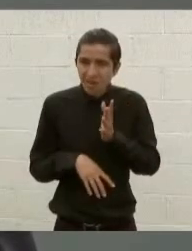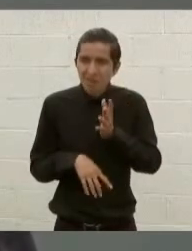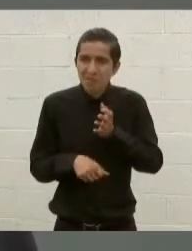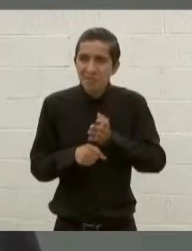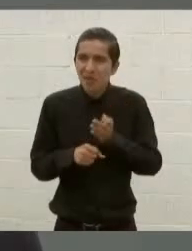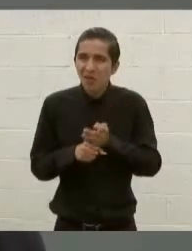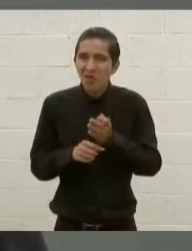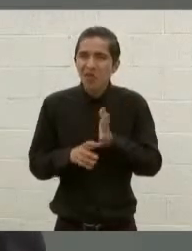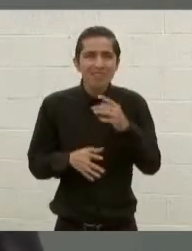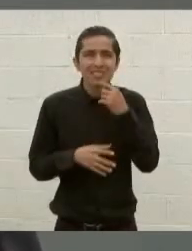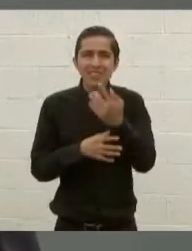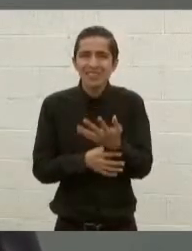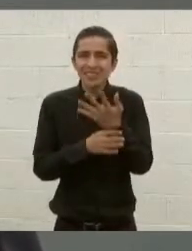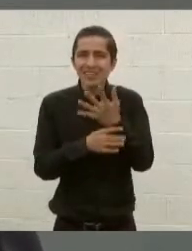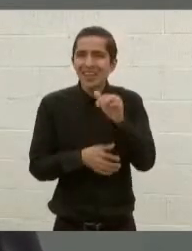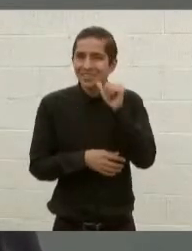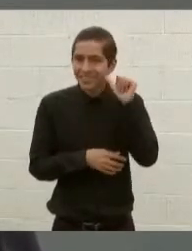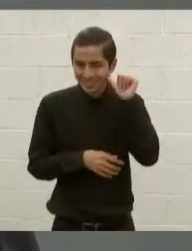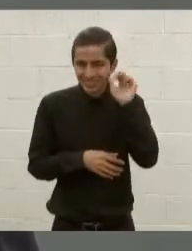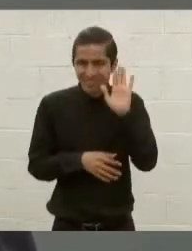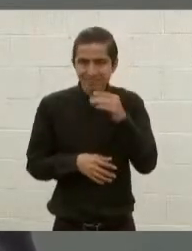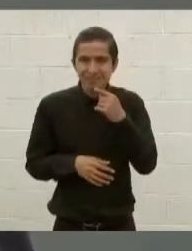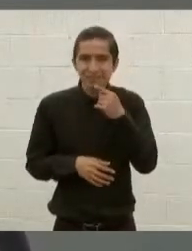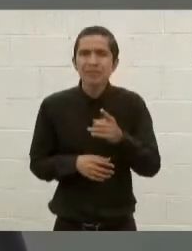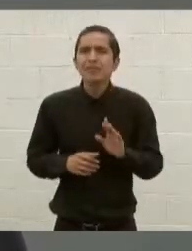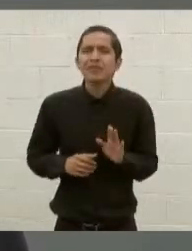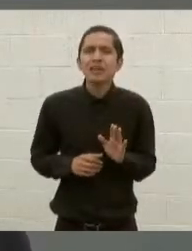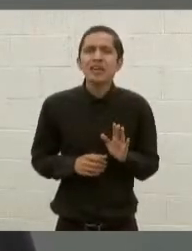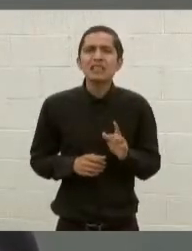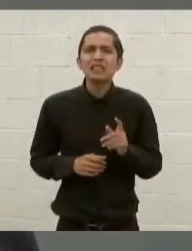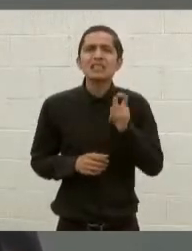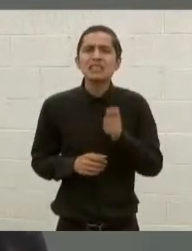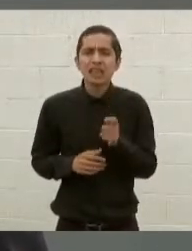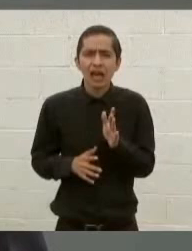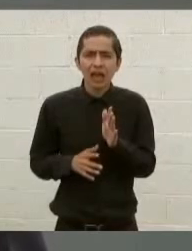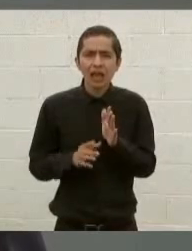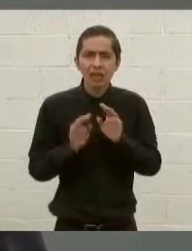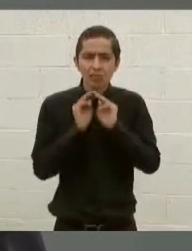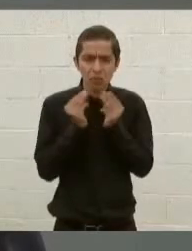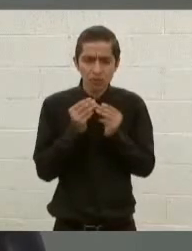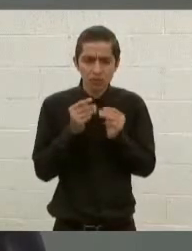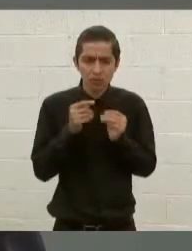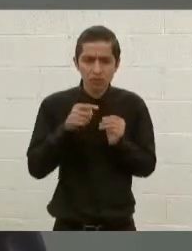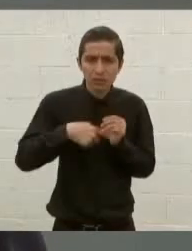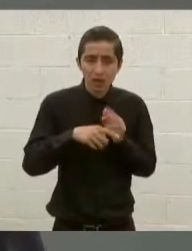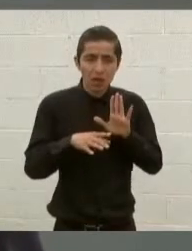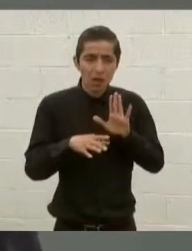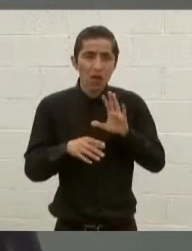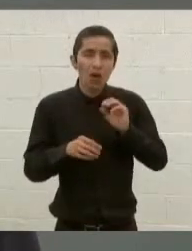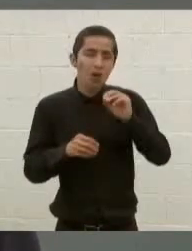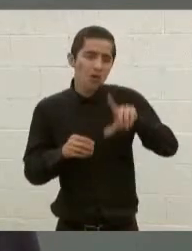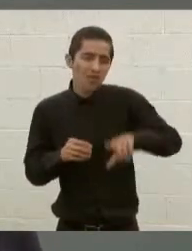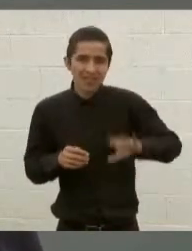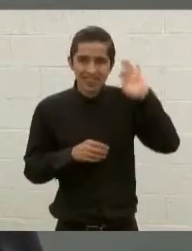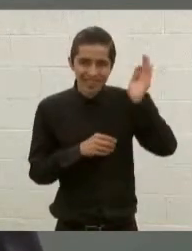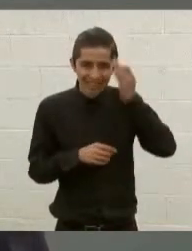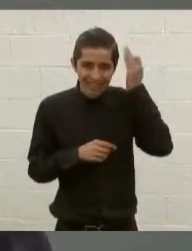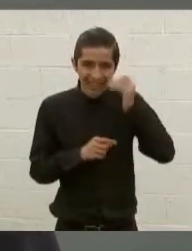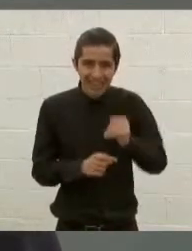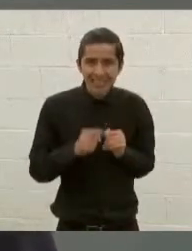decía ayer que la inteligencia del gobierno federal